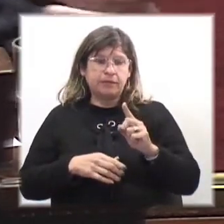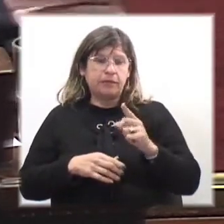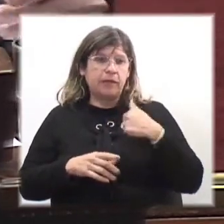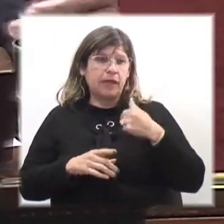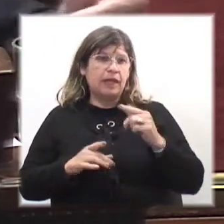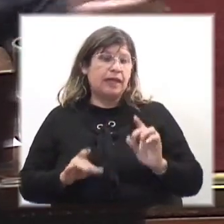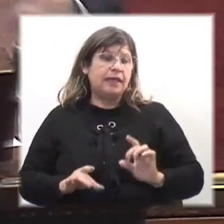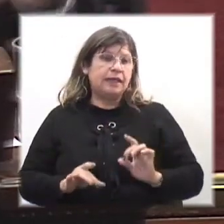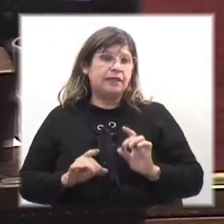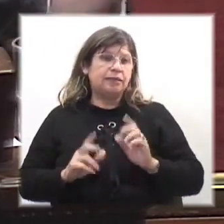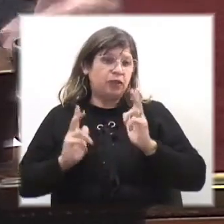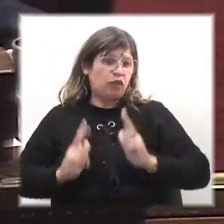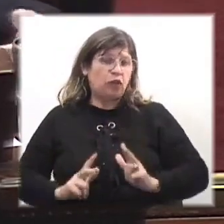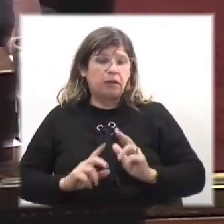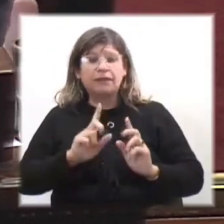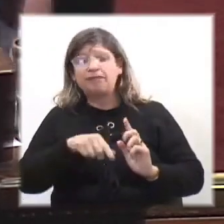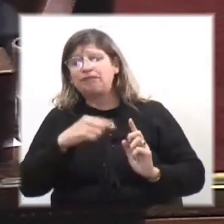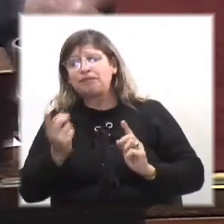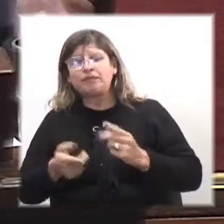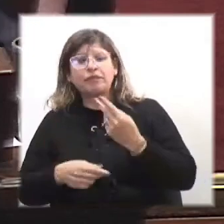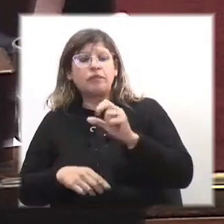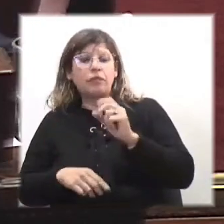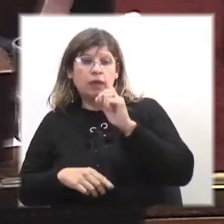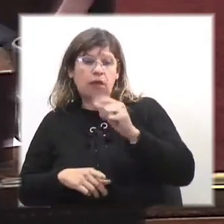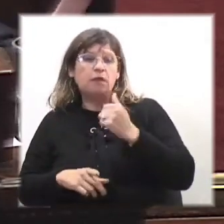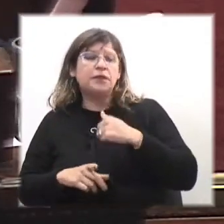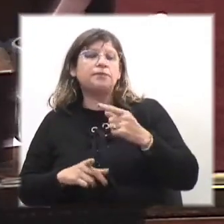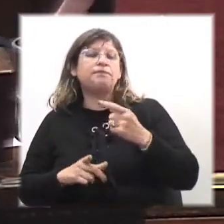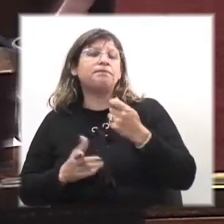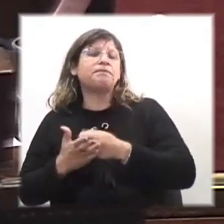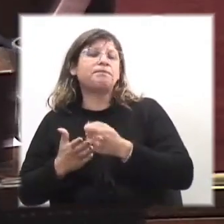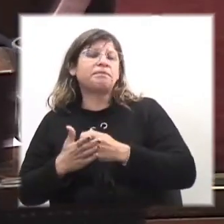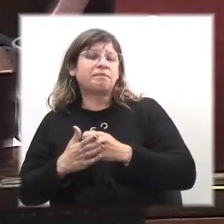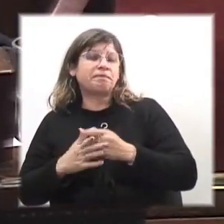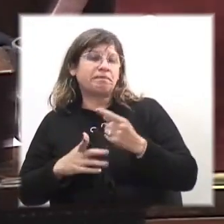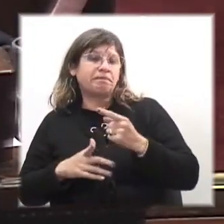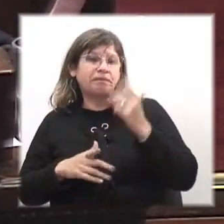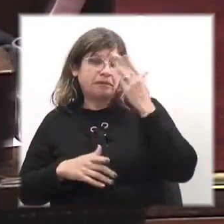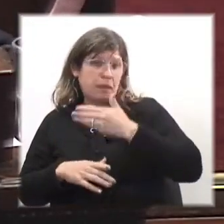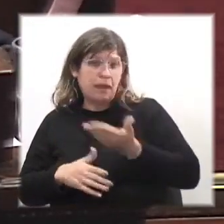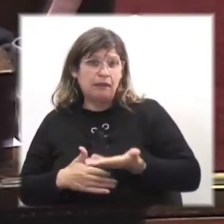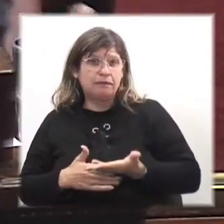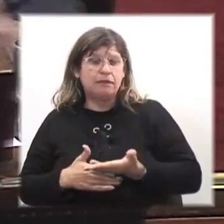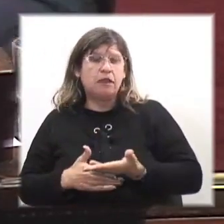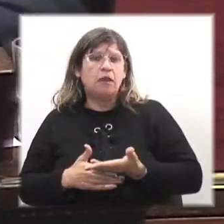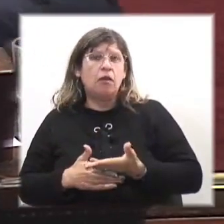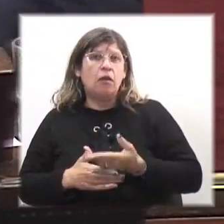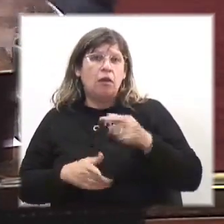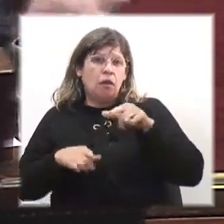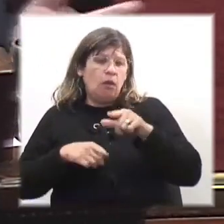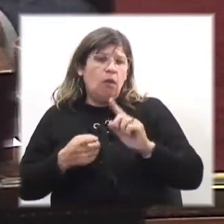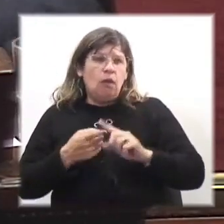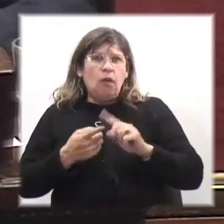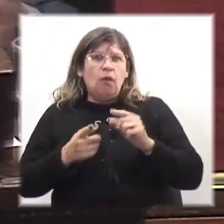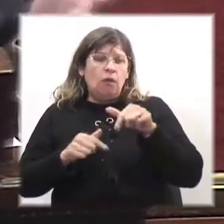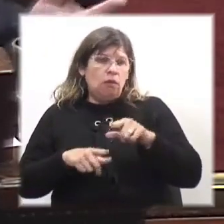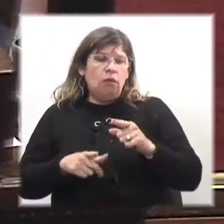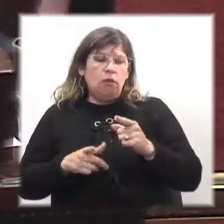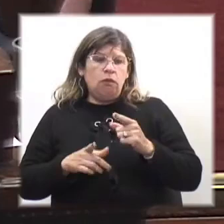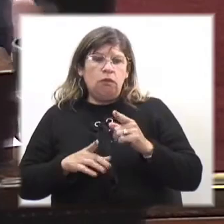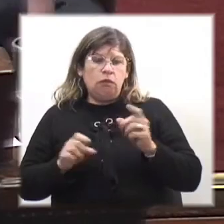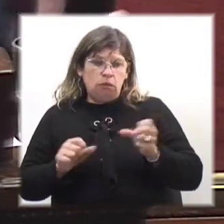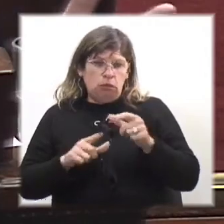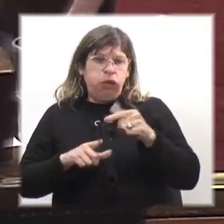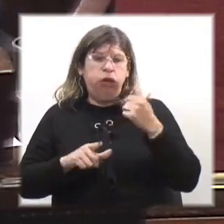blanco, como se dice, y los otros 20 me lo das como propina y me lo das en negro. Esos acuerdos se van a dar con este